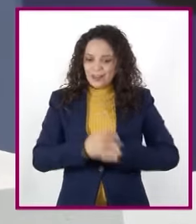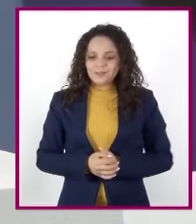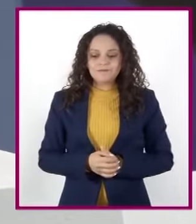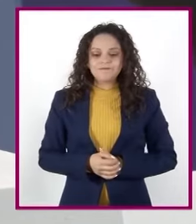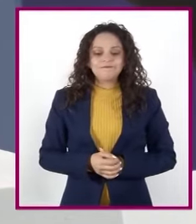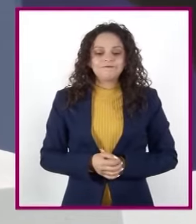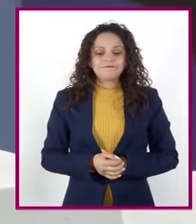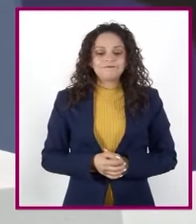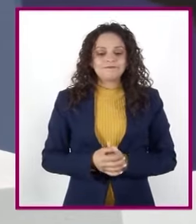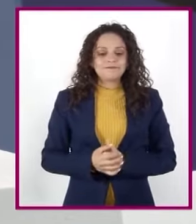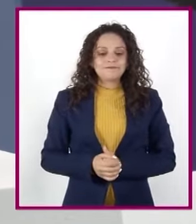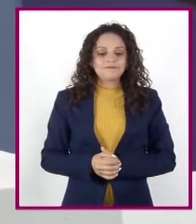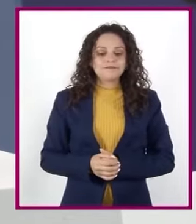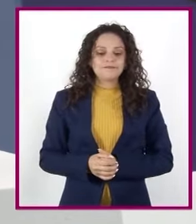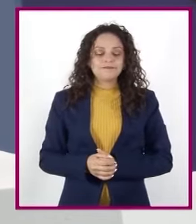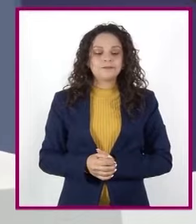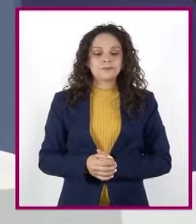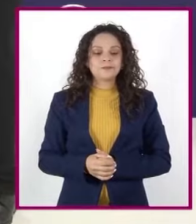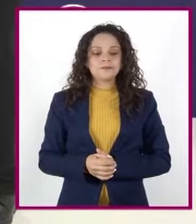Ay, me gustó la rosada.